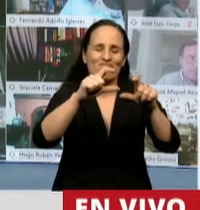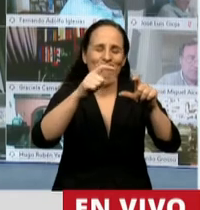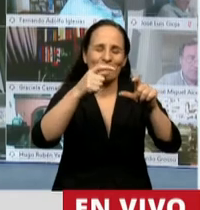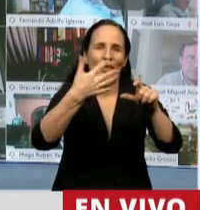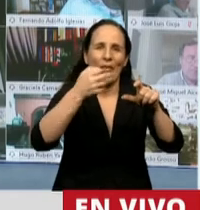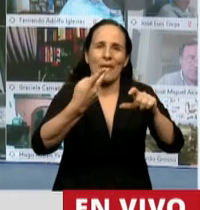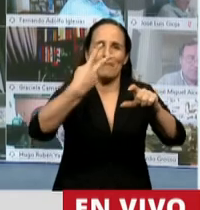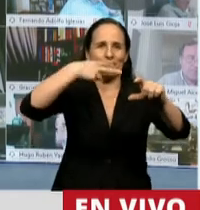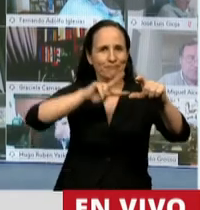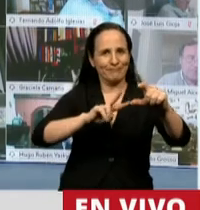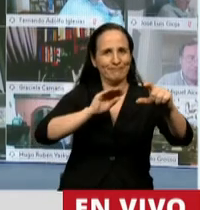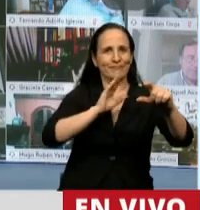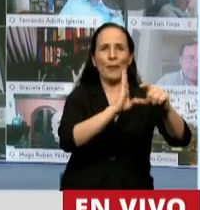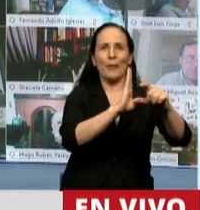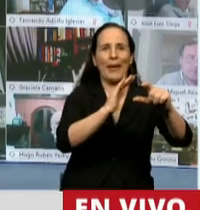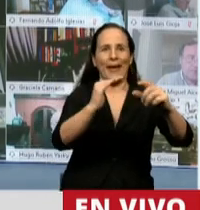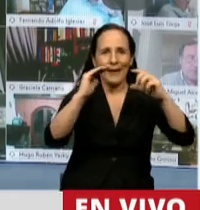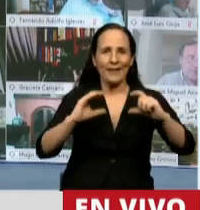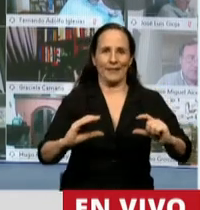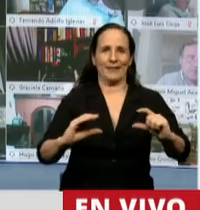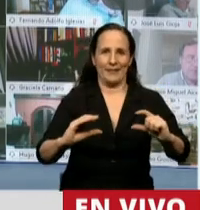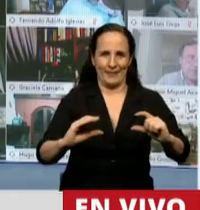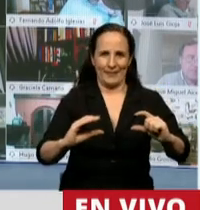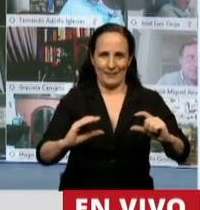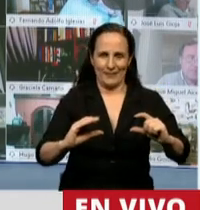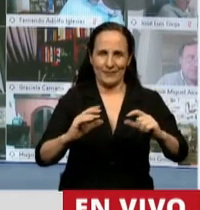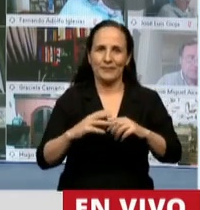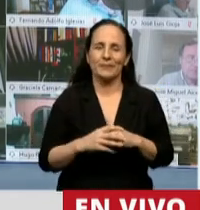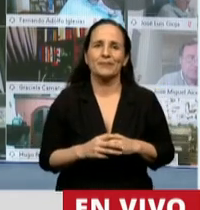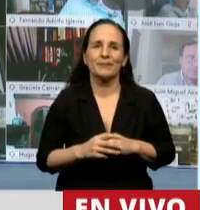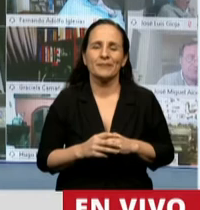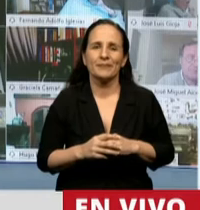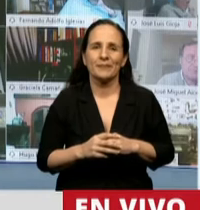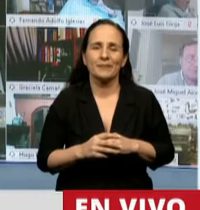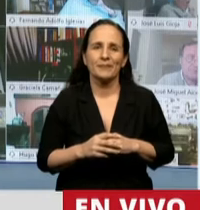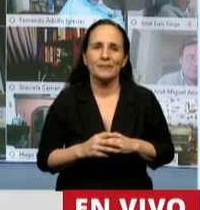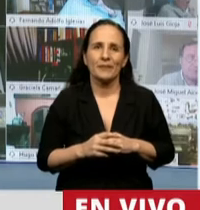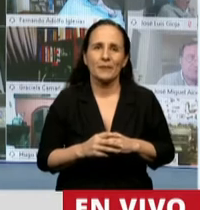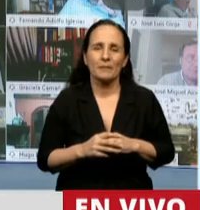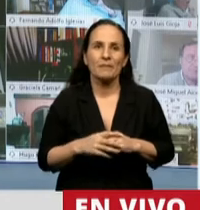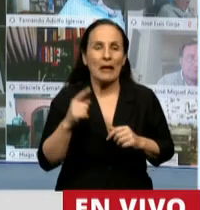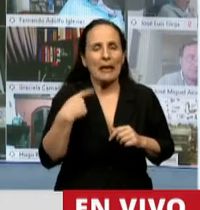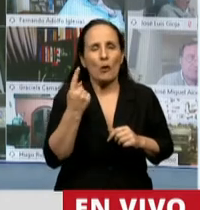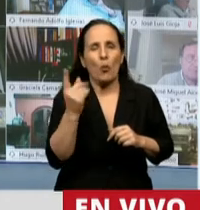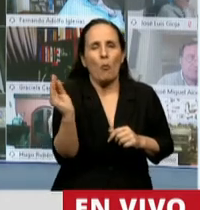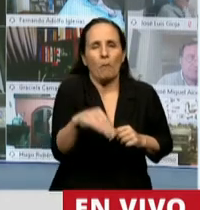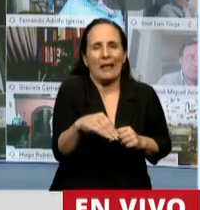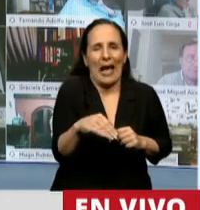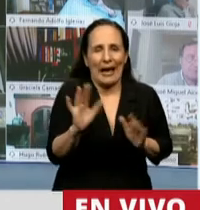se decorra simplemente y vaya a continuación del inciso B con un agregado